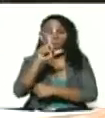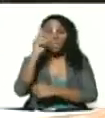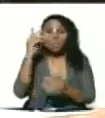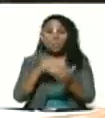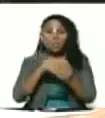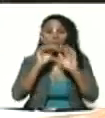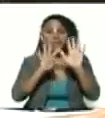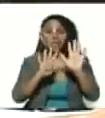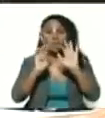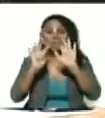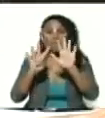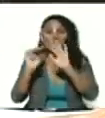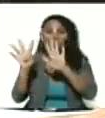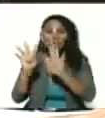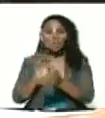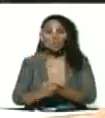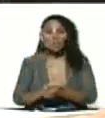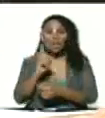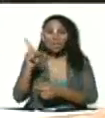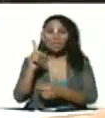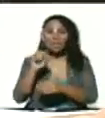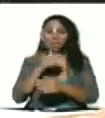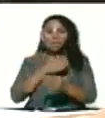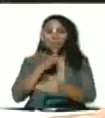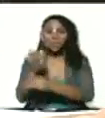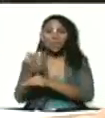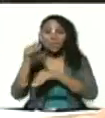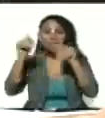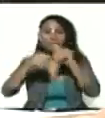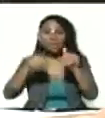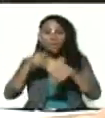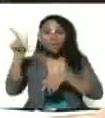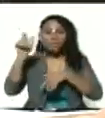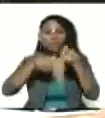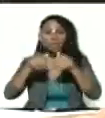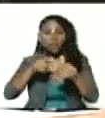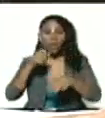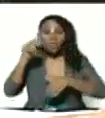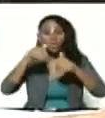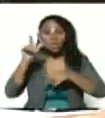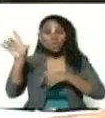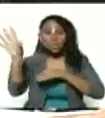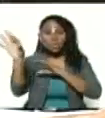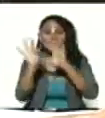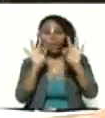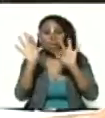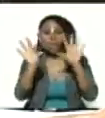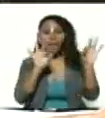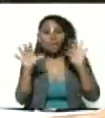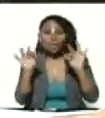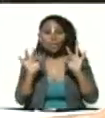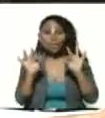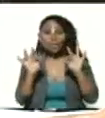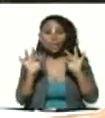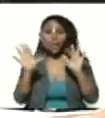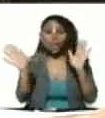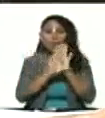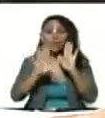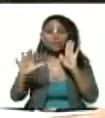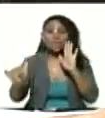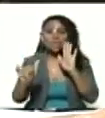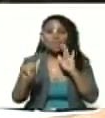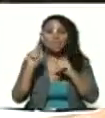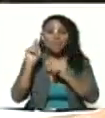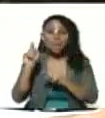1999, fue a votar. Y con el voto del pueblo se eligieron los constituyentes y la